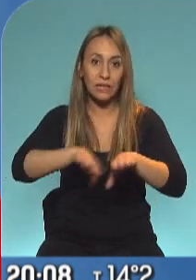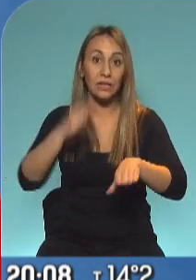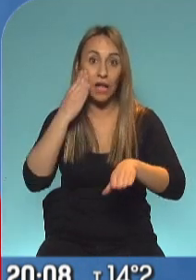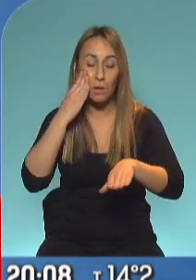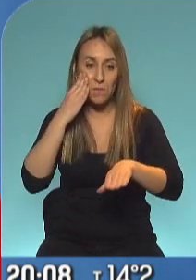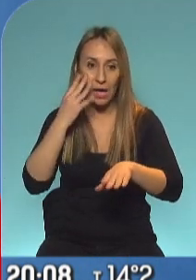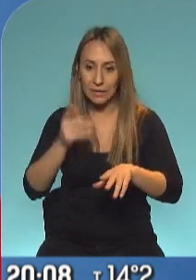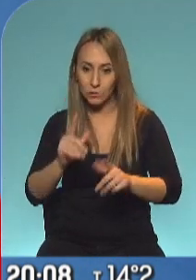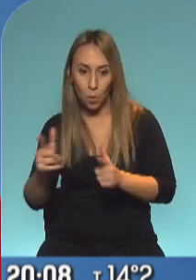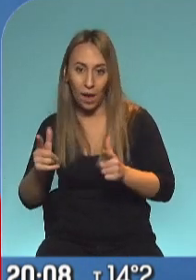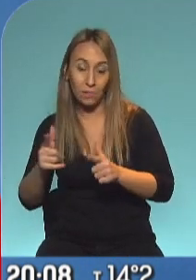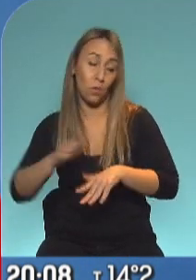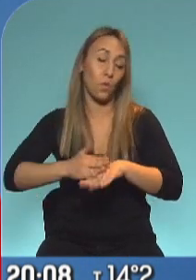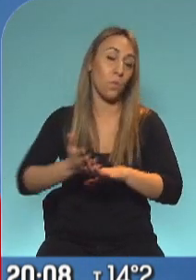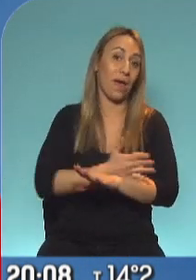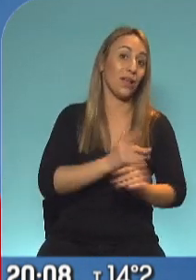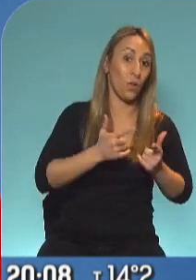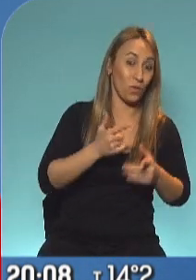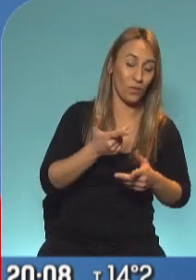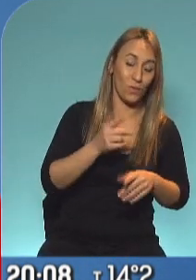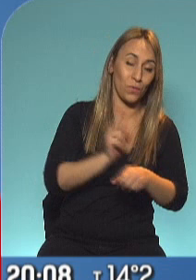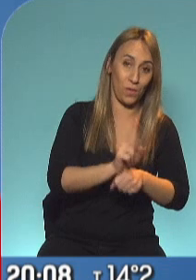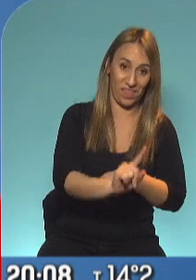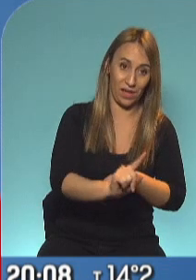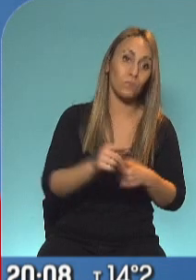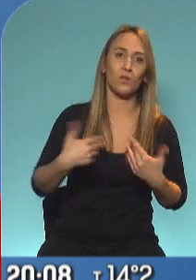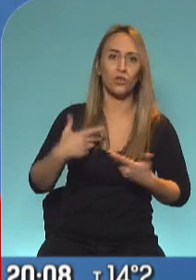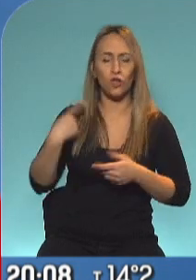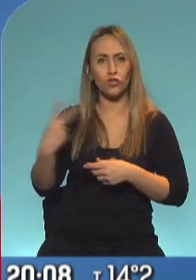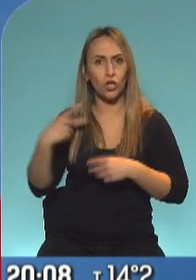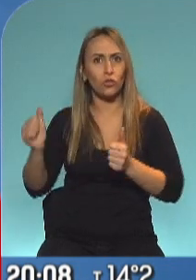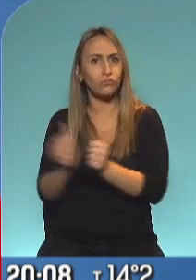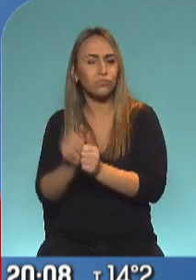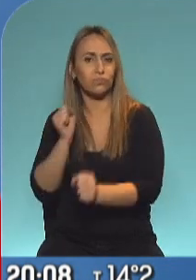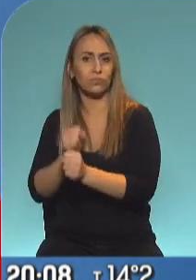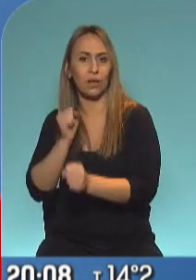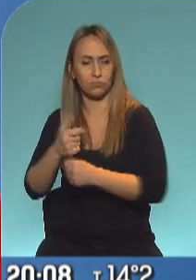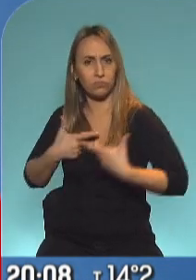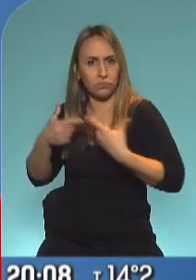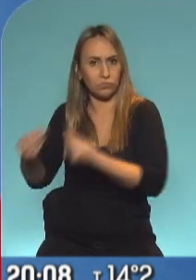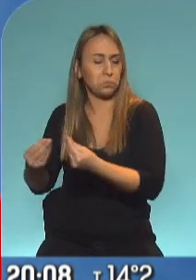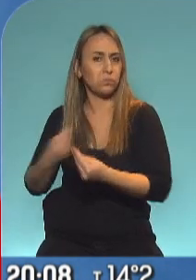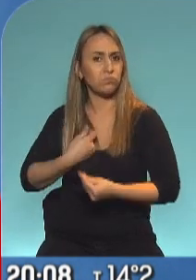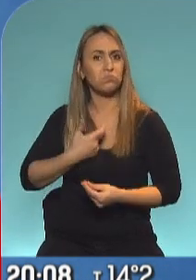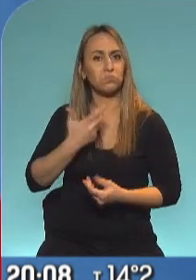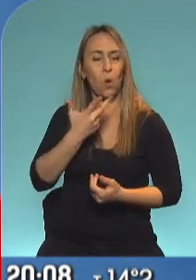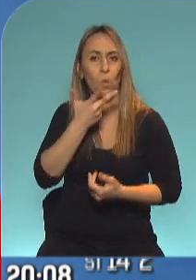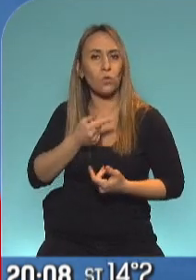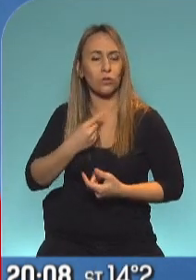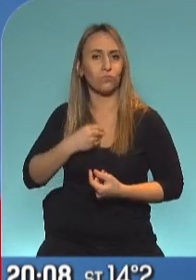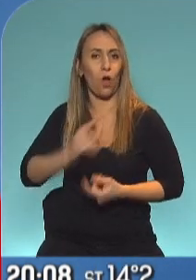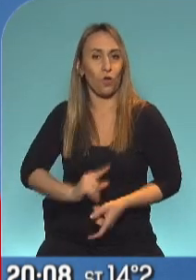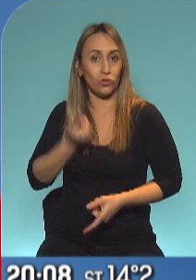enorme esfuerzo del gobernador y fue un enorme gusto ayudarlo a hacerlo. Y eso pasó en todas las provincias.